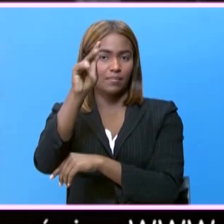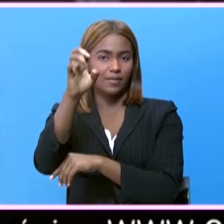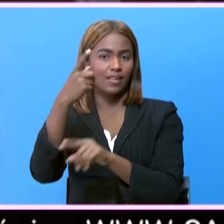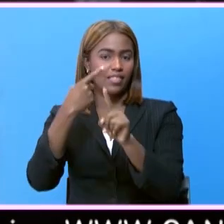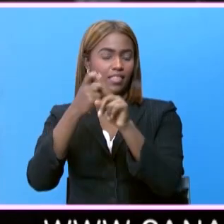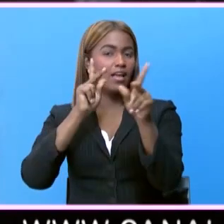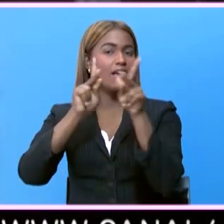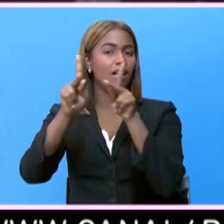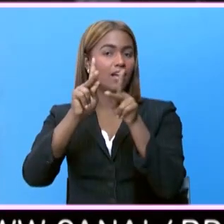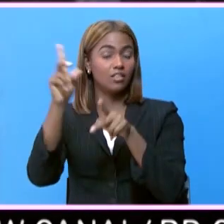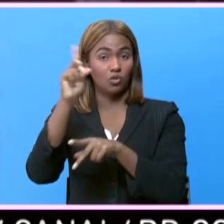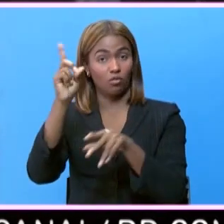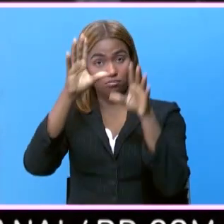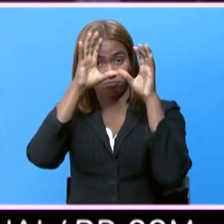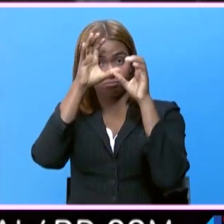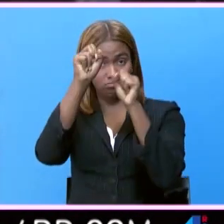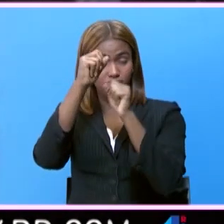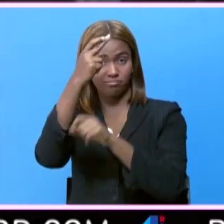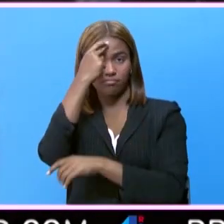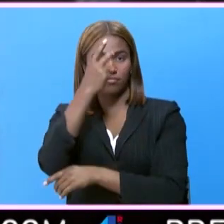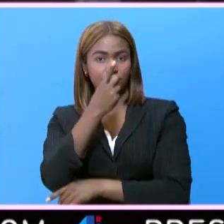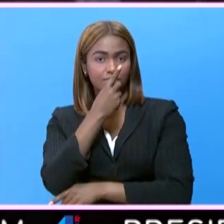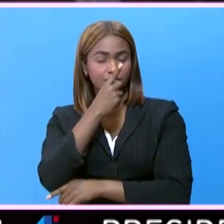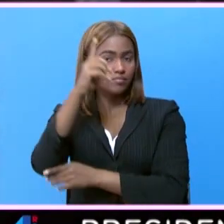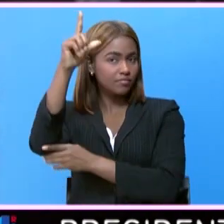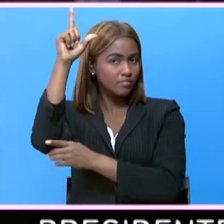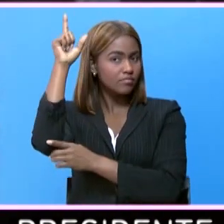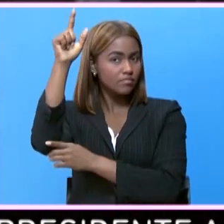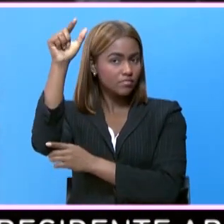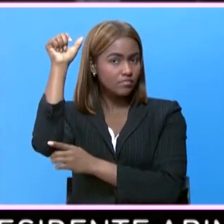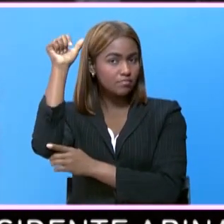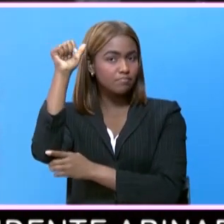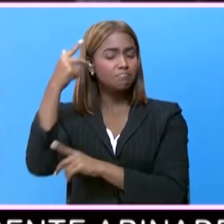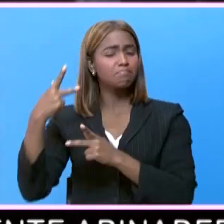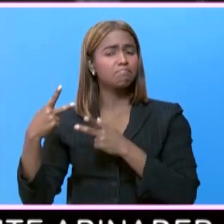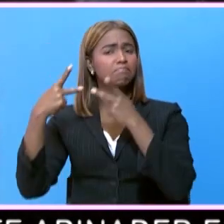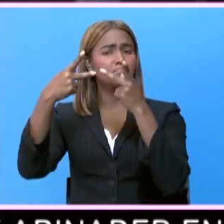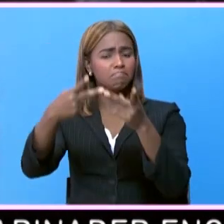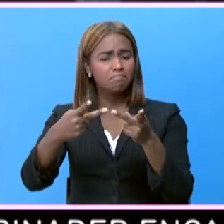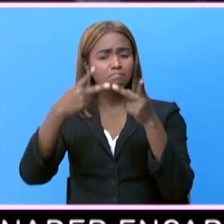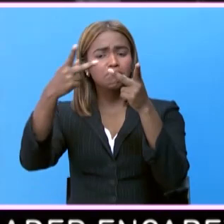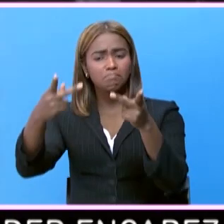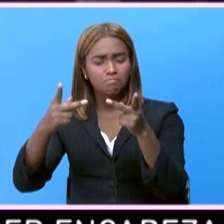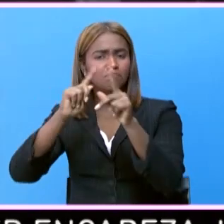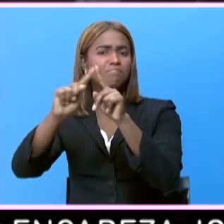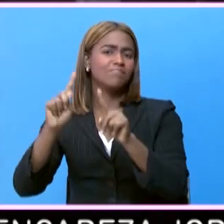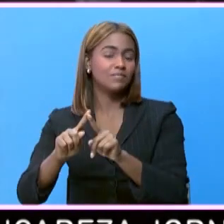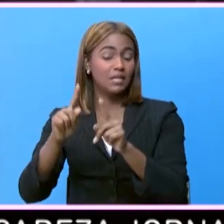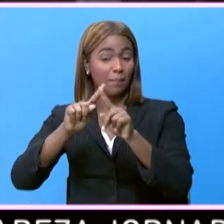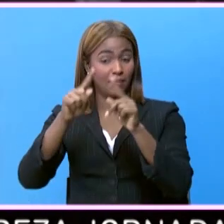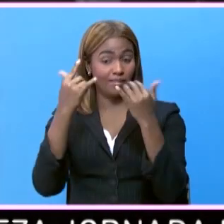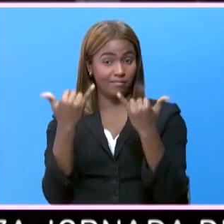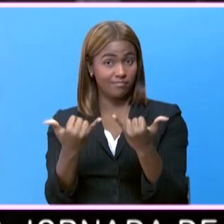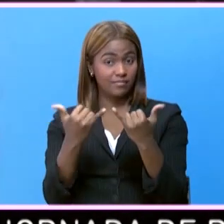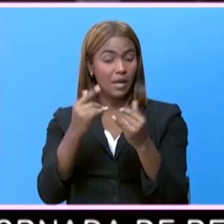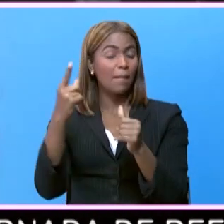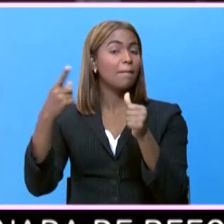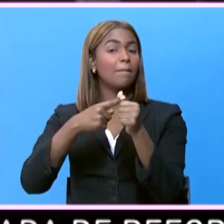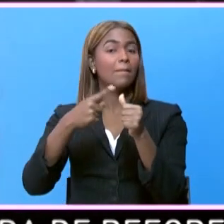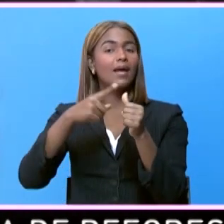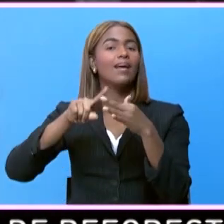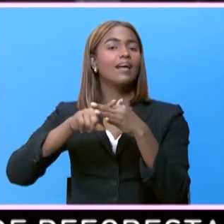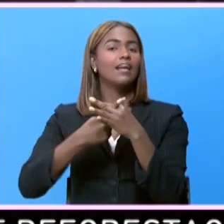Puerto Plata, donde el presidente de la República, Luis Abinader, ha realizado todo un recorrido. Pero esto primero